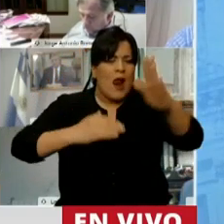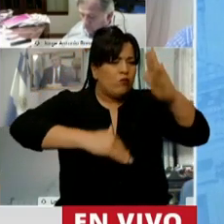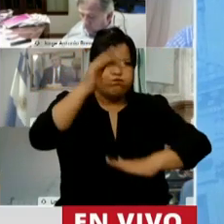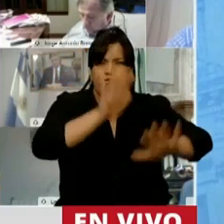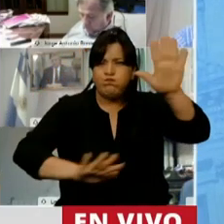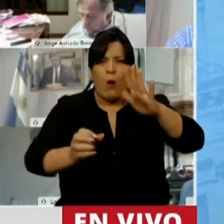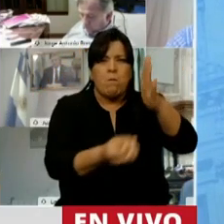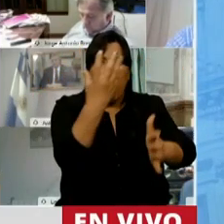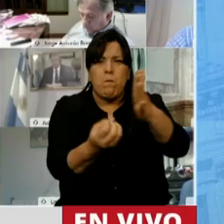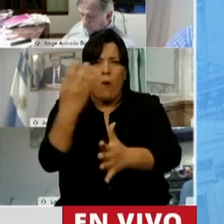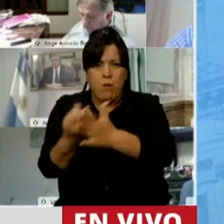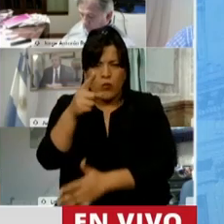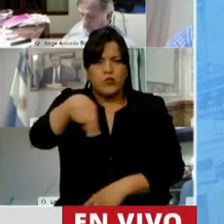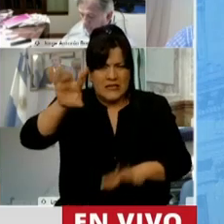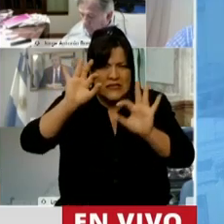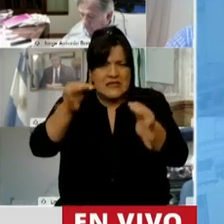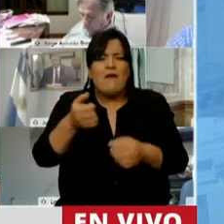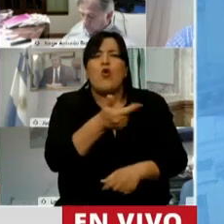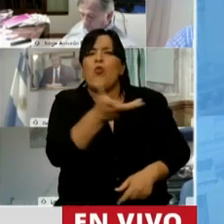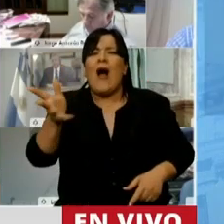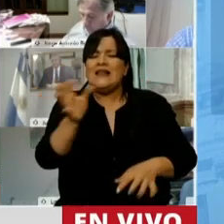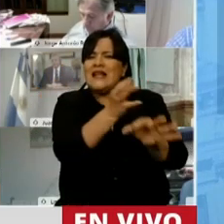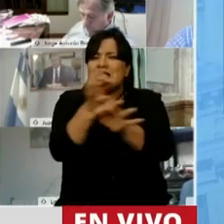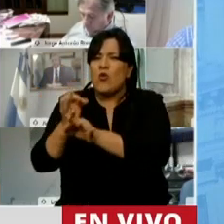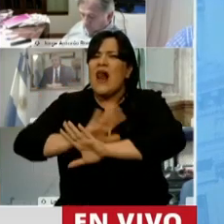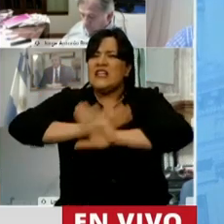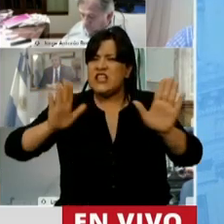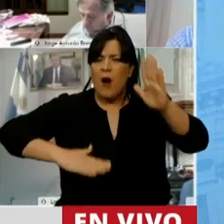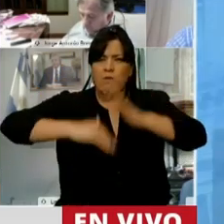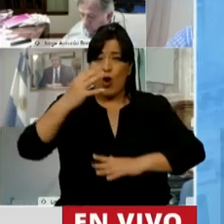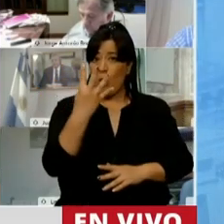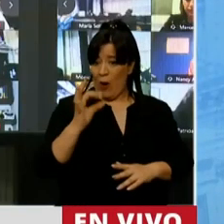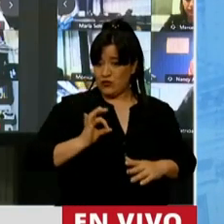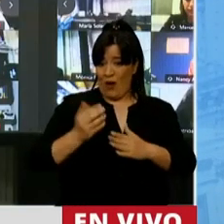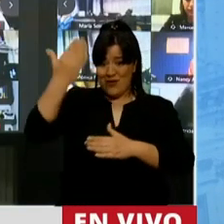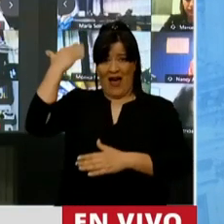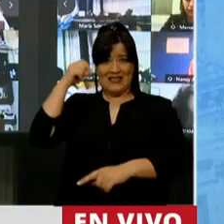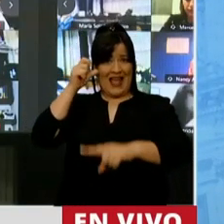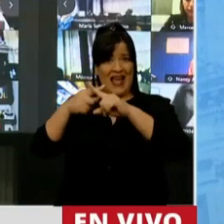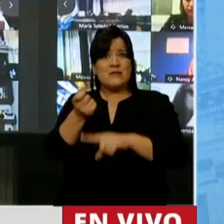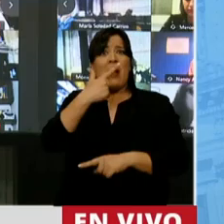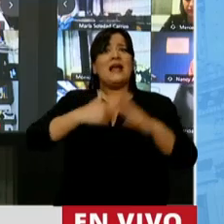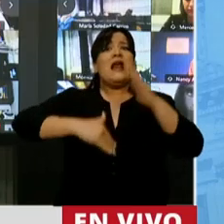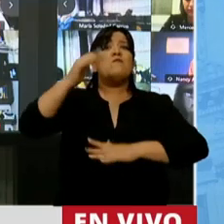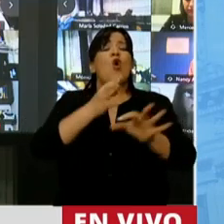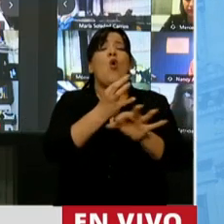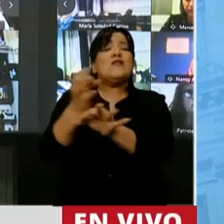¿Sabes cuántas escuelas hemos construido en los últimos cuatro años del gobierno macrista?